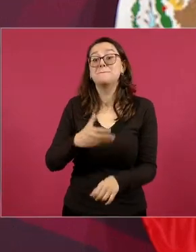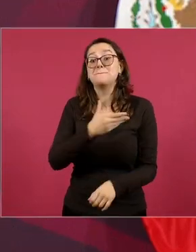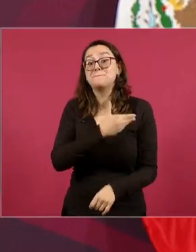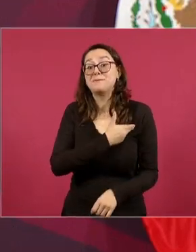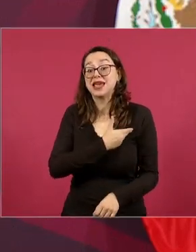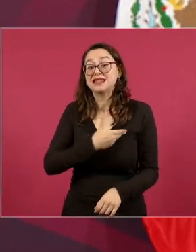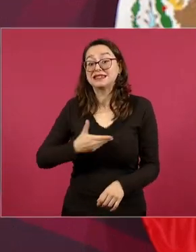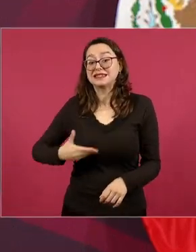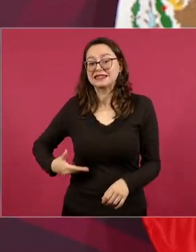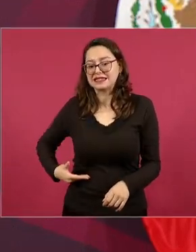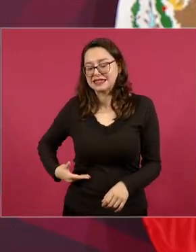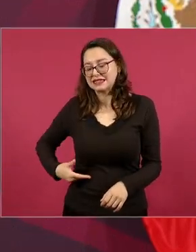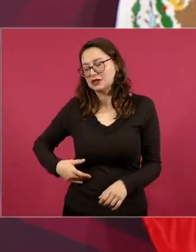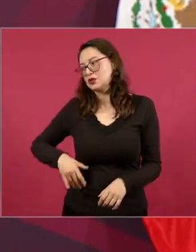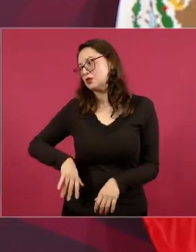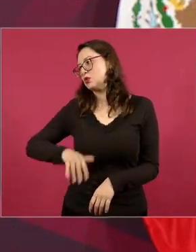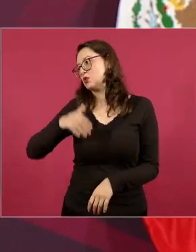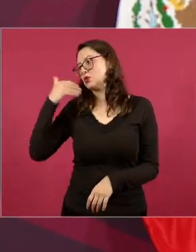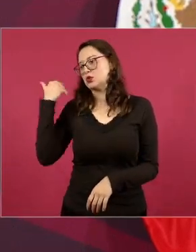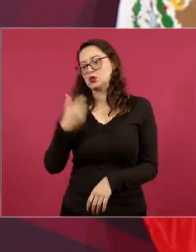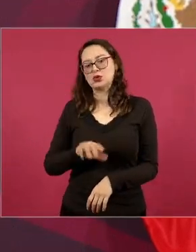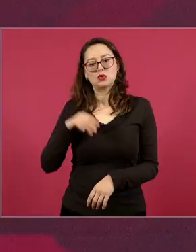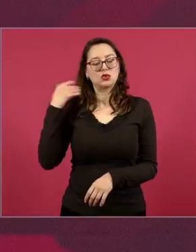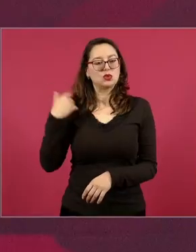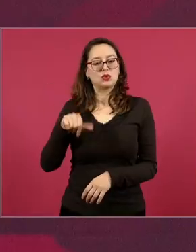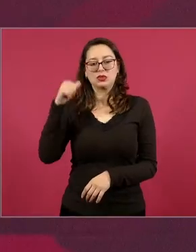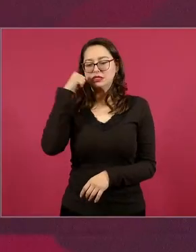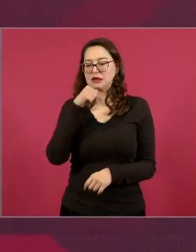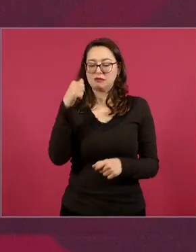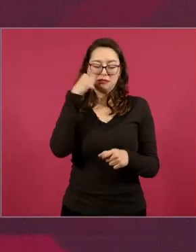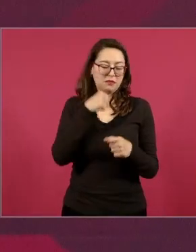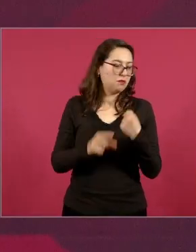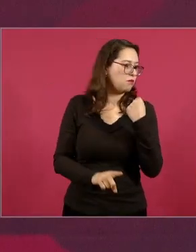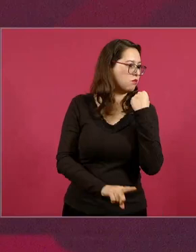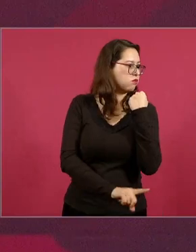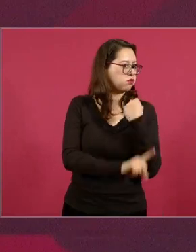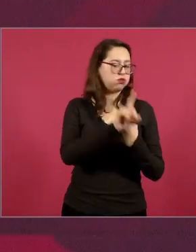hay muchas tensiones